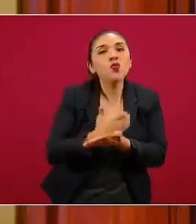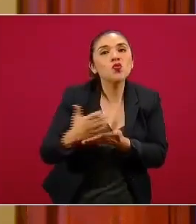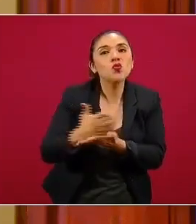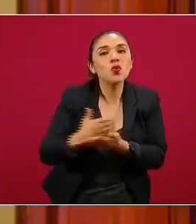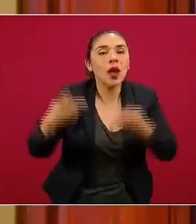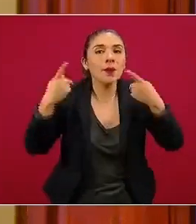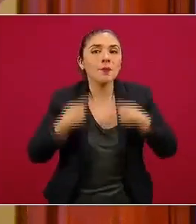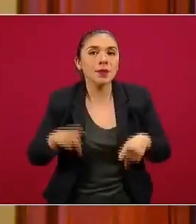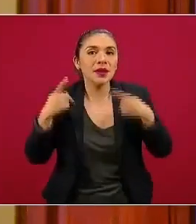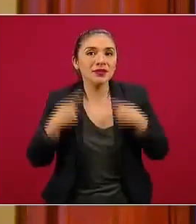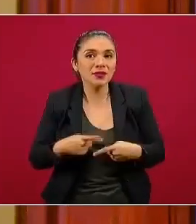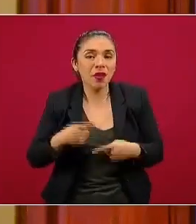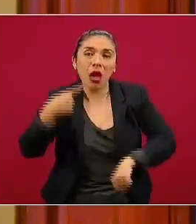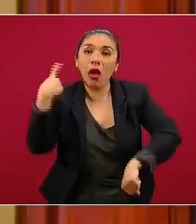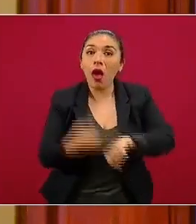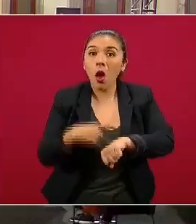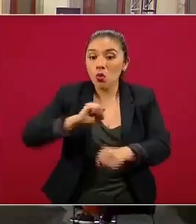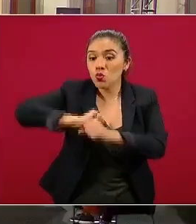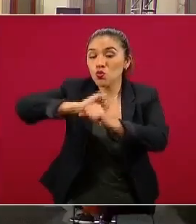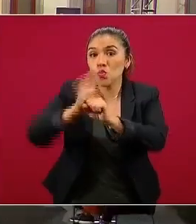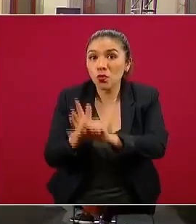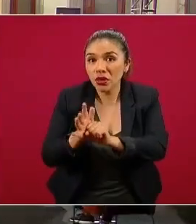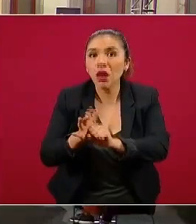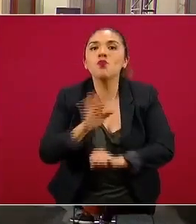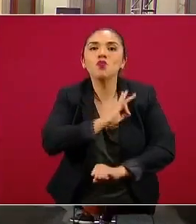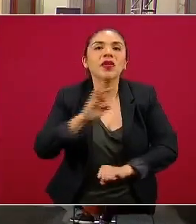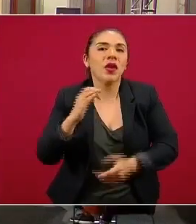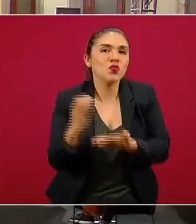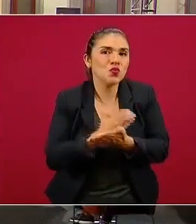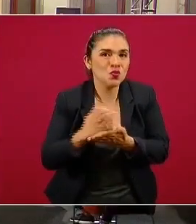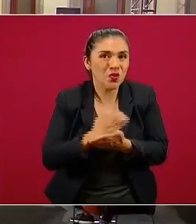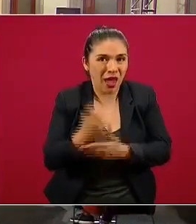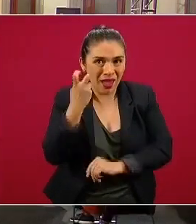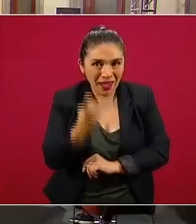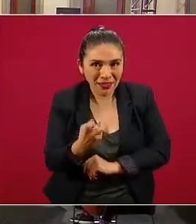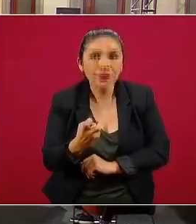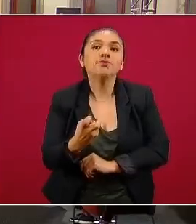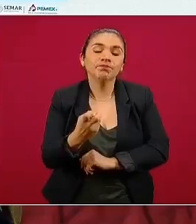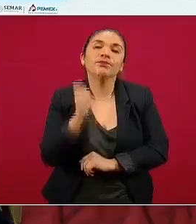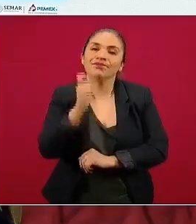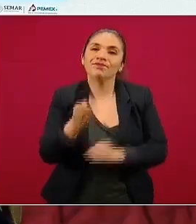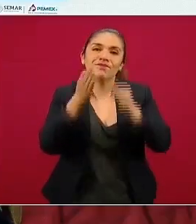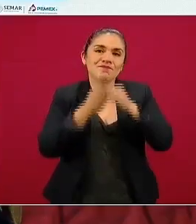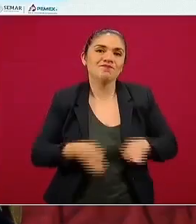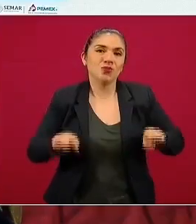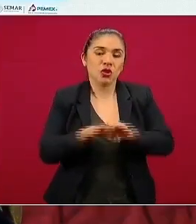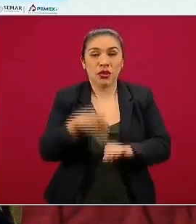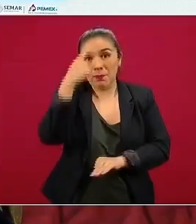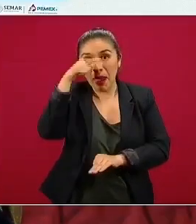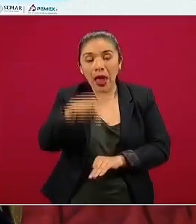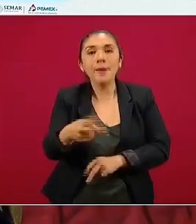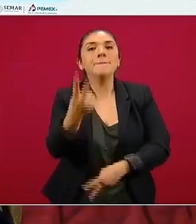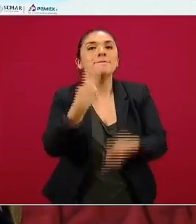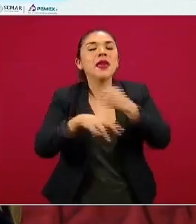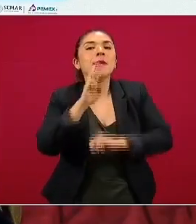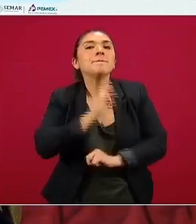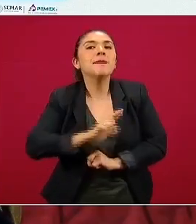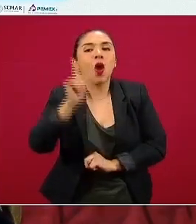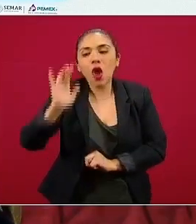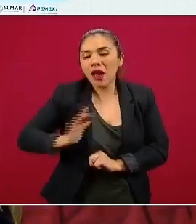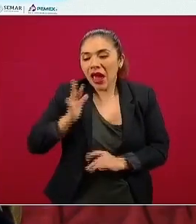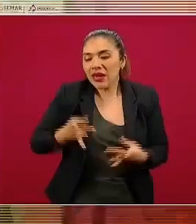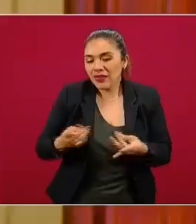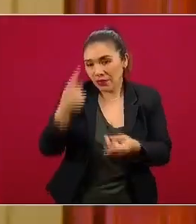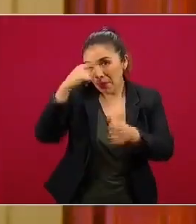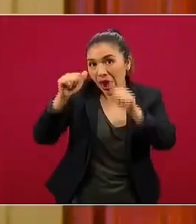de las personas que tienen COVID-19. Es una intervención muy importante porque eleva la calidad de la atención, sobre